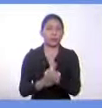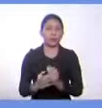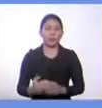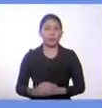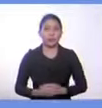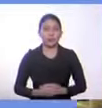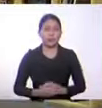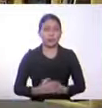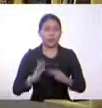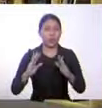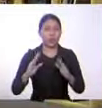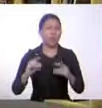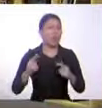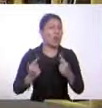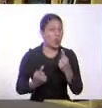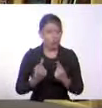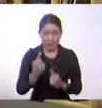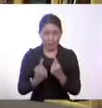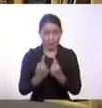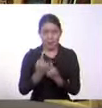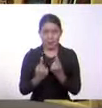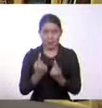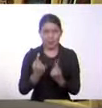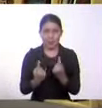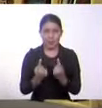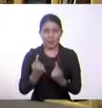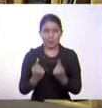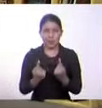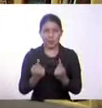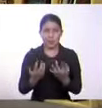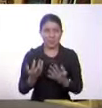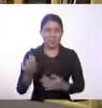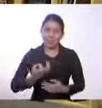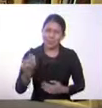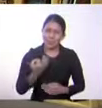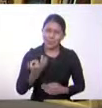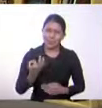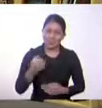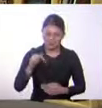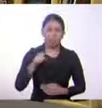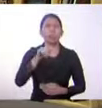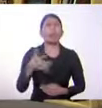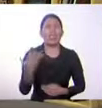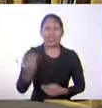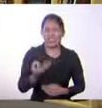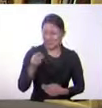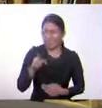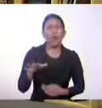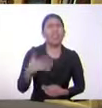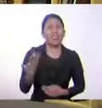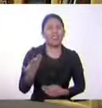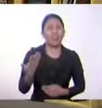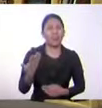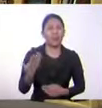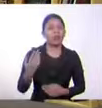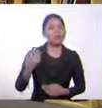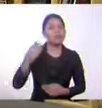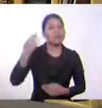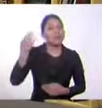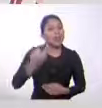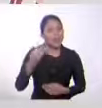¿cuál es lo necesario de esto? ¿Cuál es lo esencial? Y es que se busca